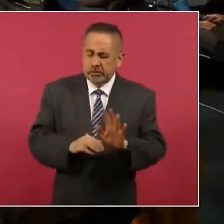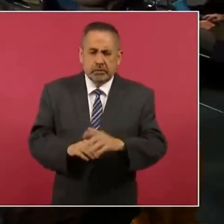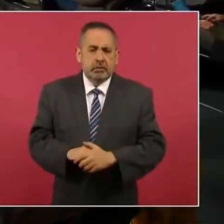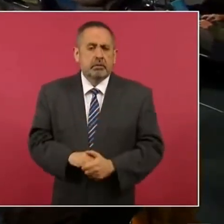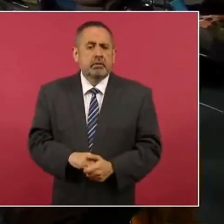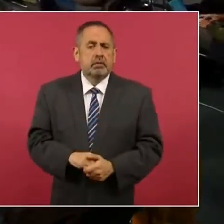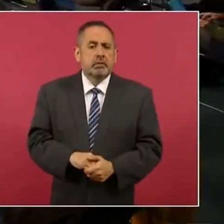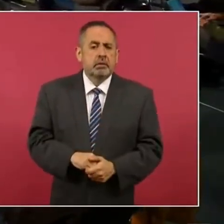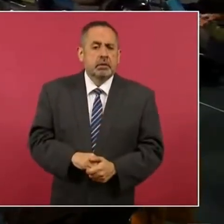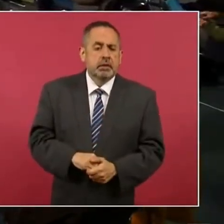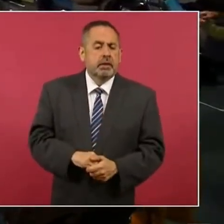Gracias, presidente. Gracias. Ya para final…